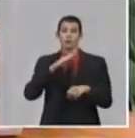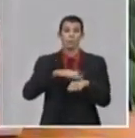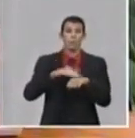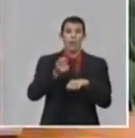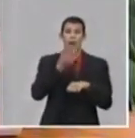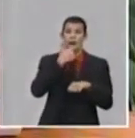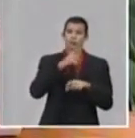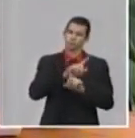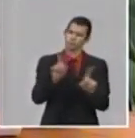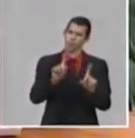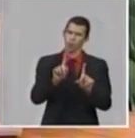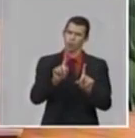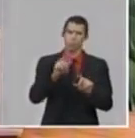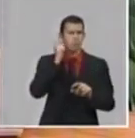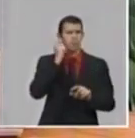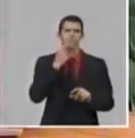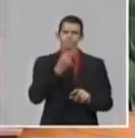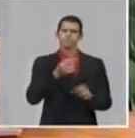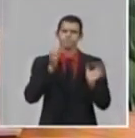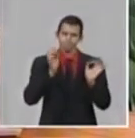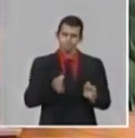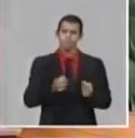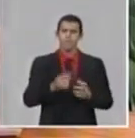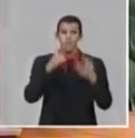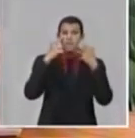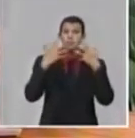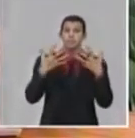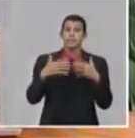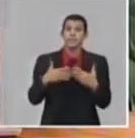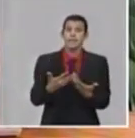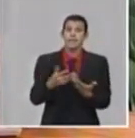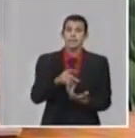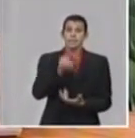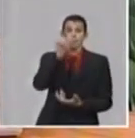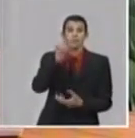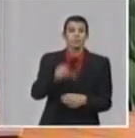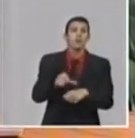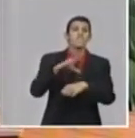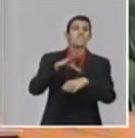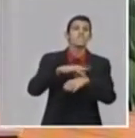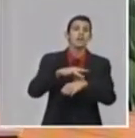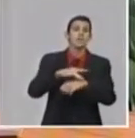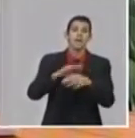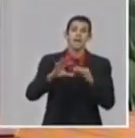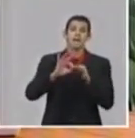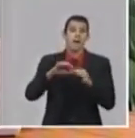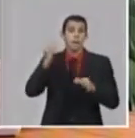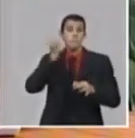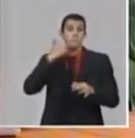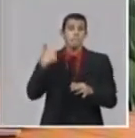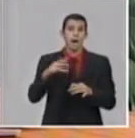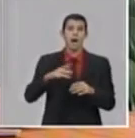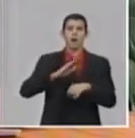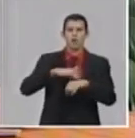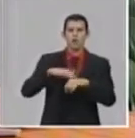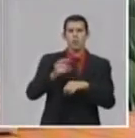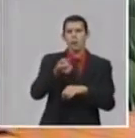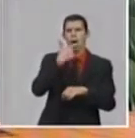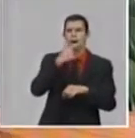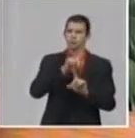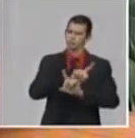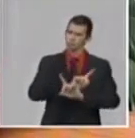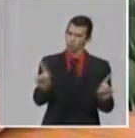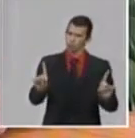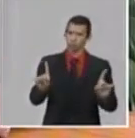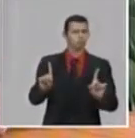lo importante es eso, que el paciente no lleve a esa condición. Por eso, es muy importante lo que ha explicado el profesor, de